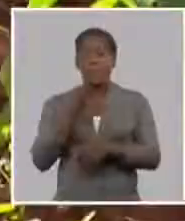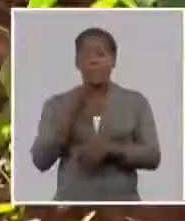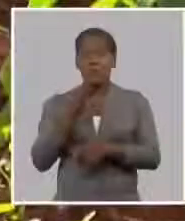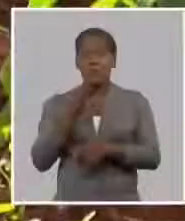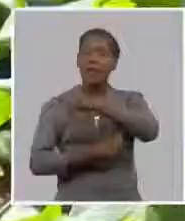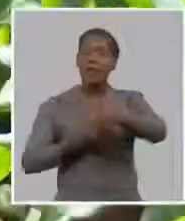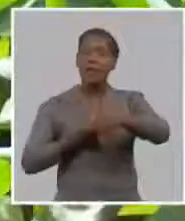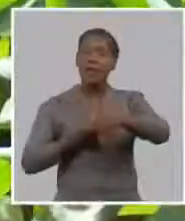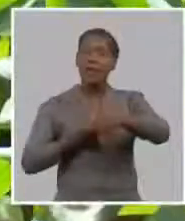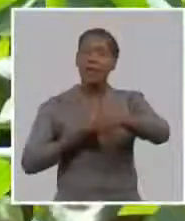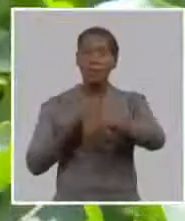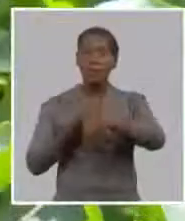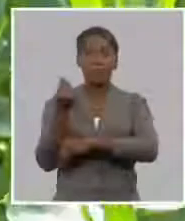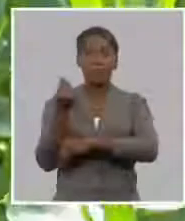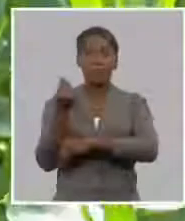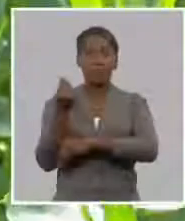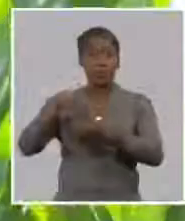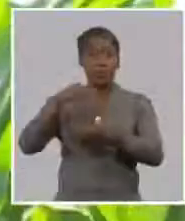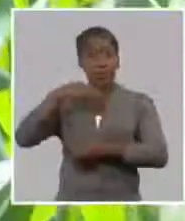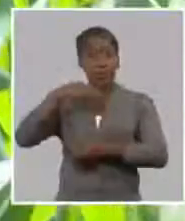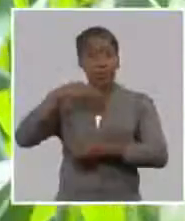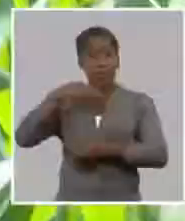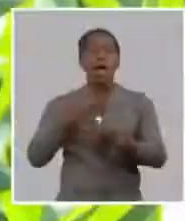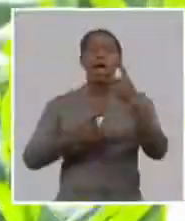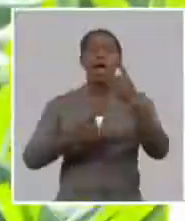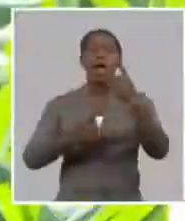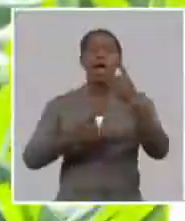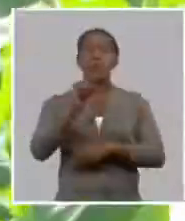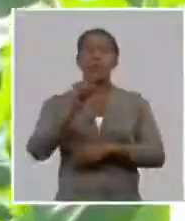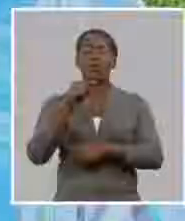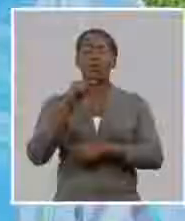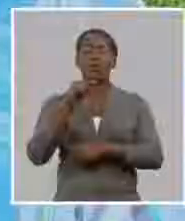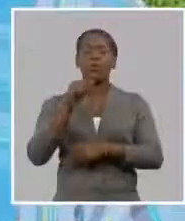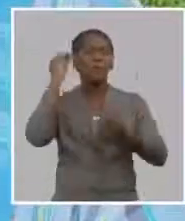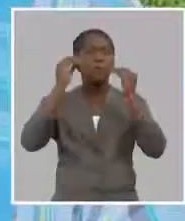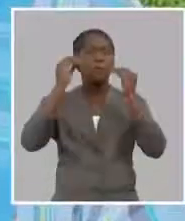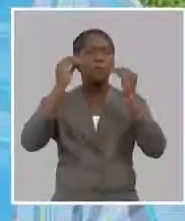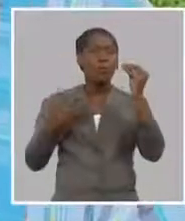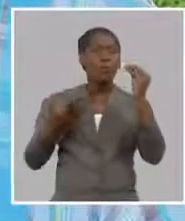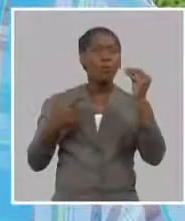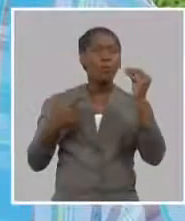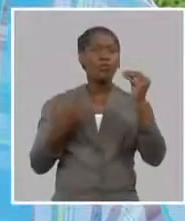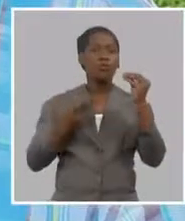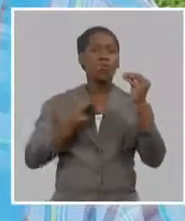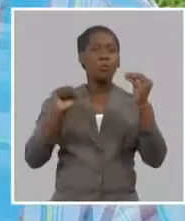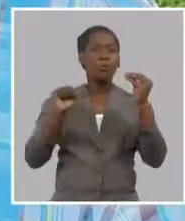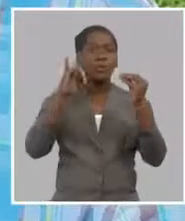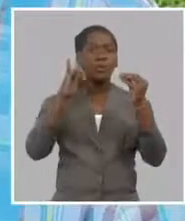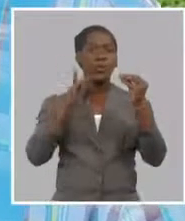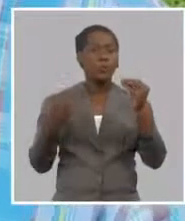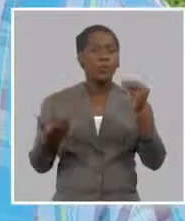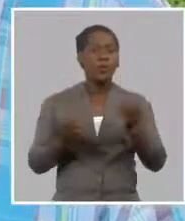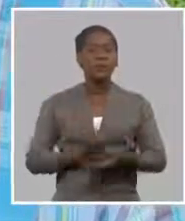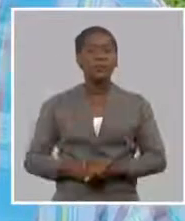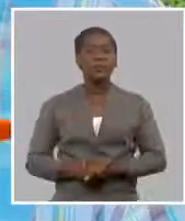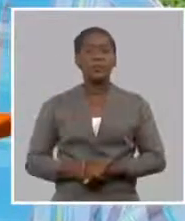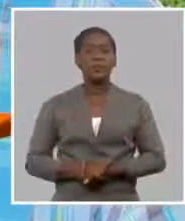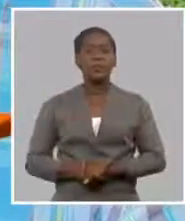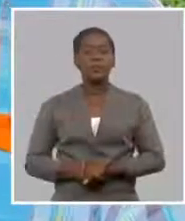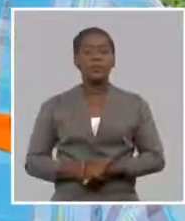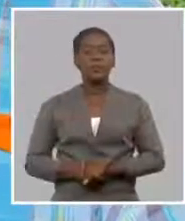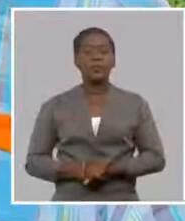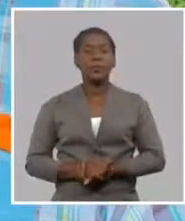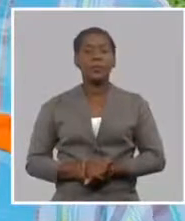preocupaciones de los productores relacionadas con la política bancaria no se correspondía las fichas de costo y el otorgamiento de